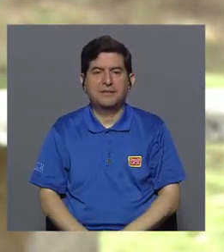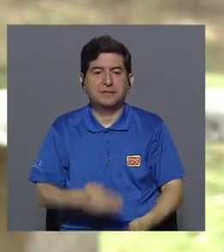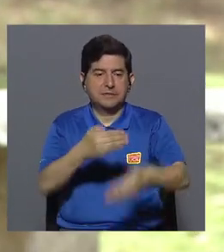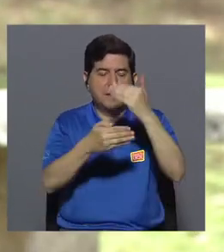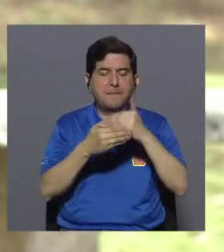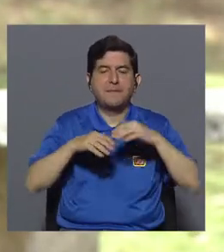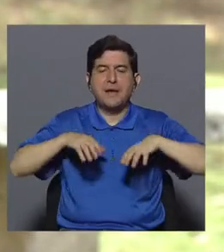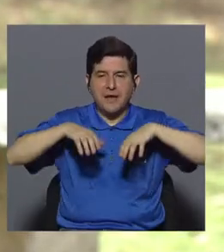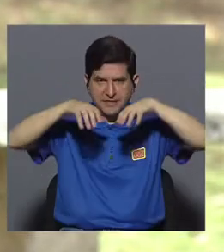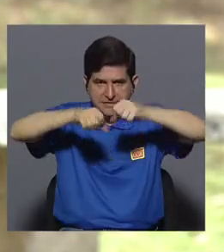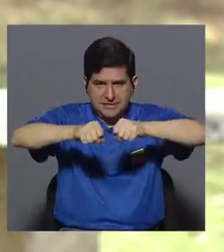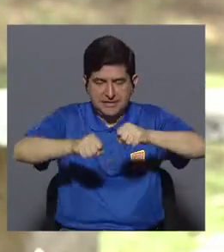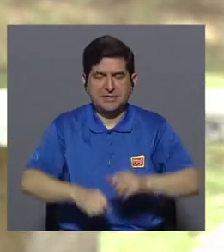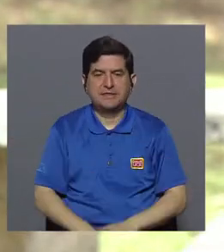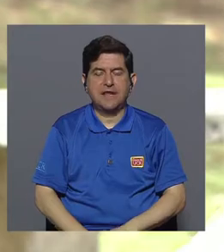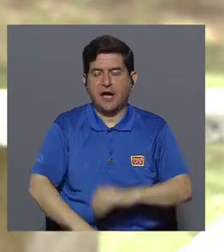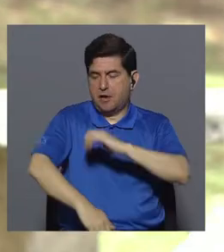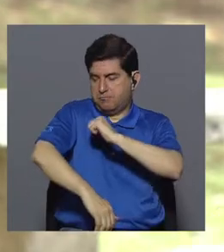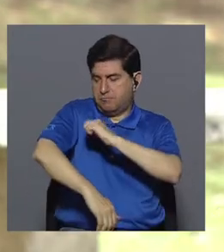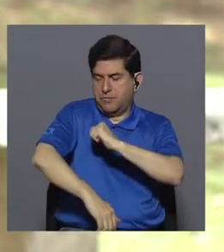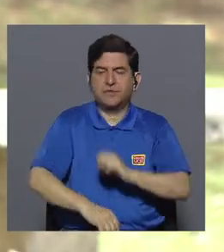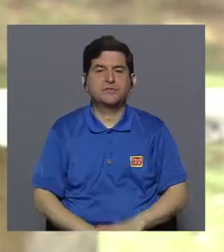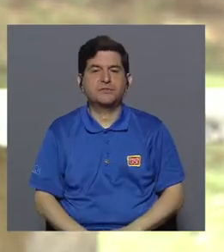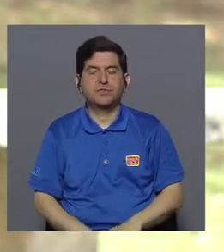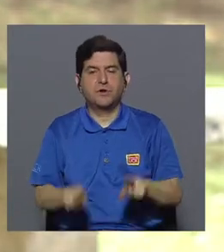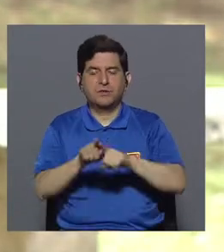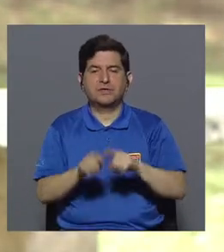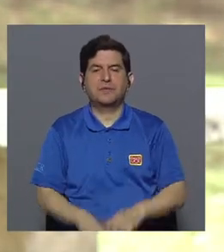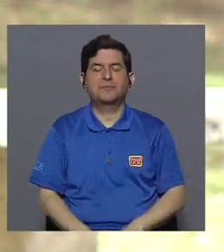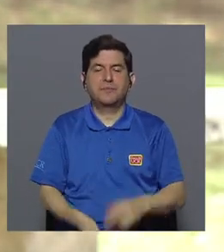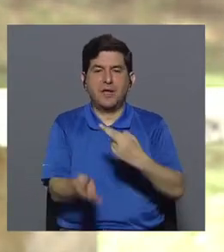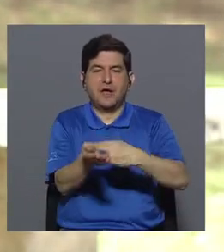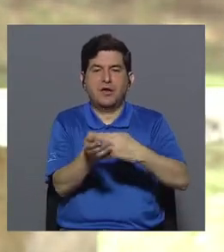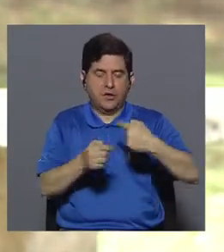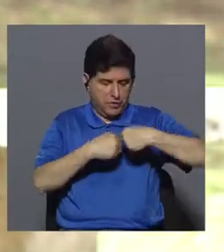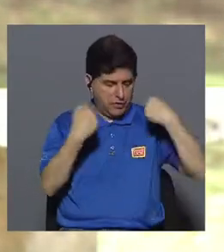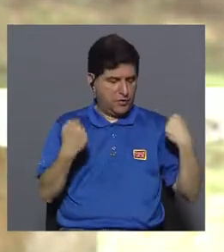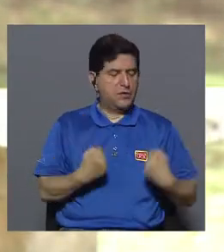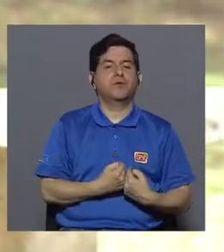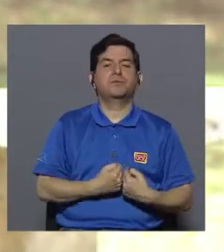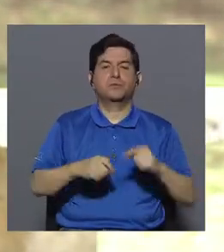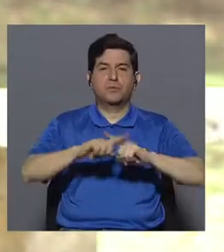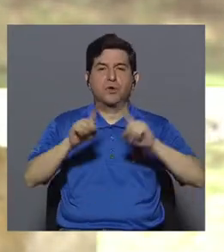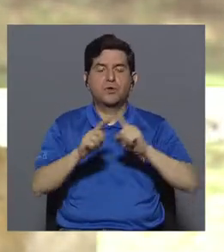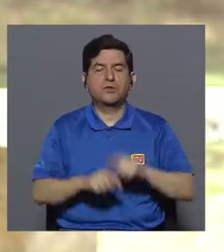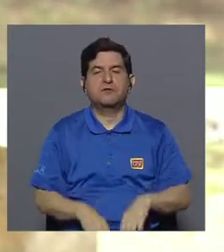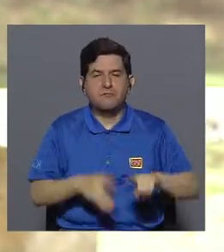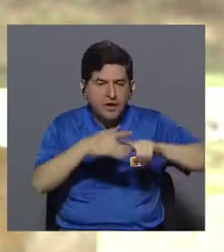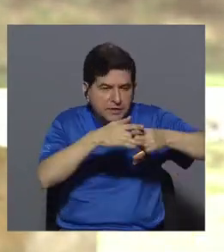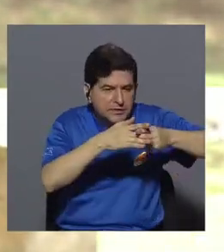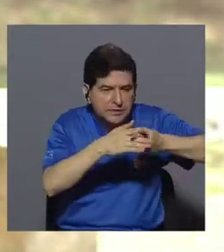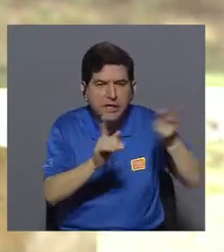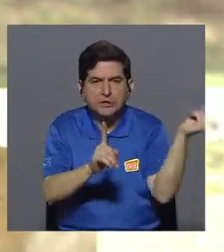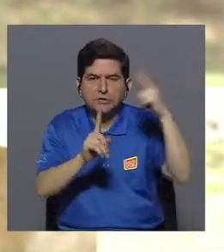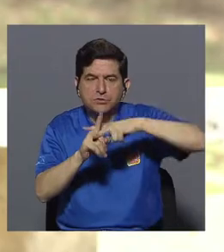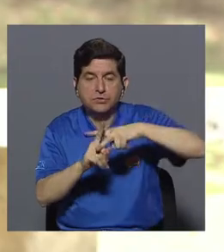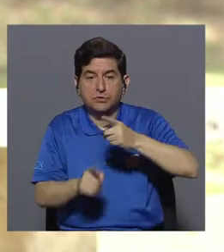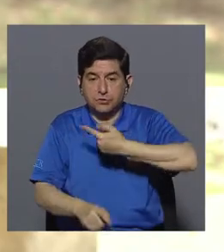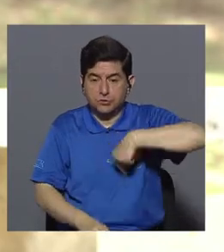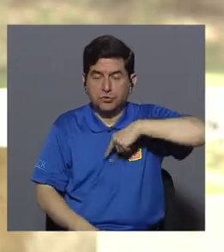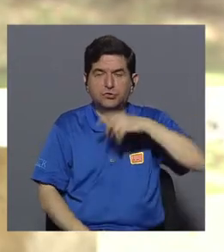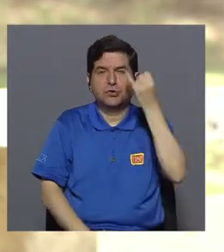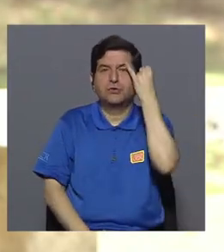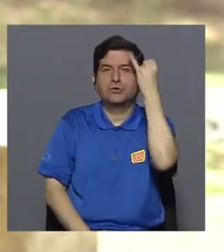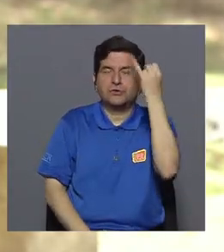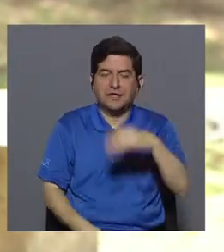la pre-consulta propiamente, ¿verdad? Toma de presión, toma de frecuencia cardíaca y demás. Se le pasa una serie de instrumentos que lo que hacen es darnos